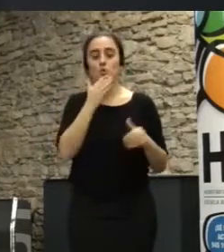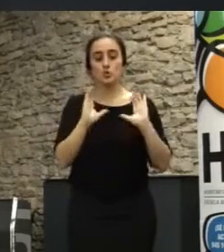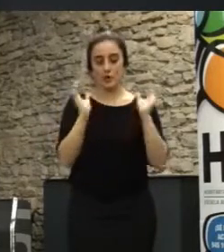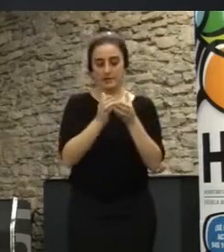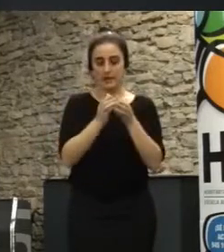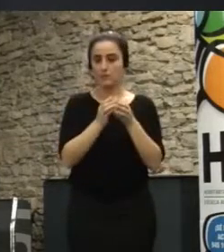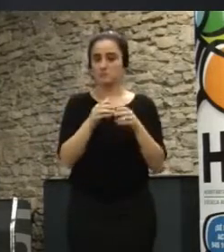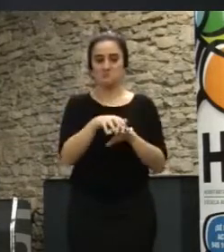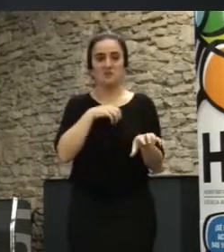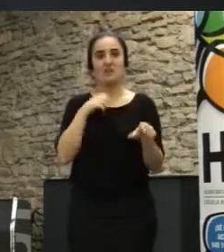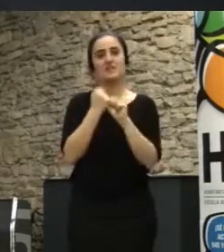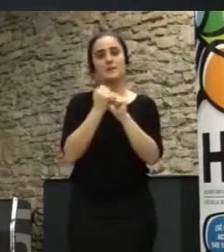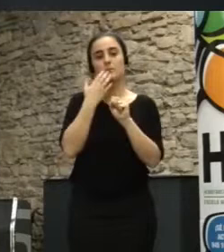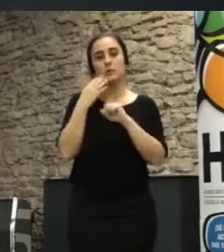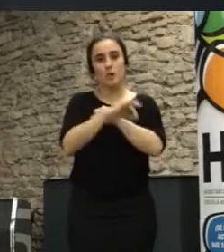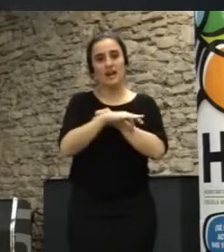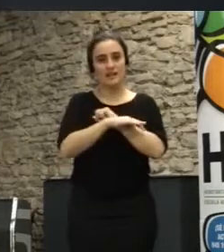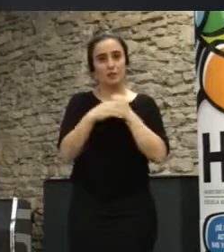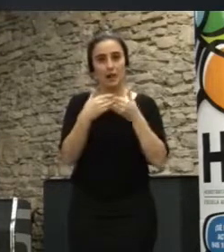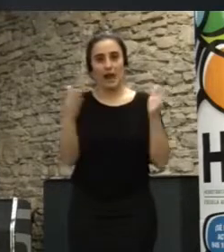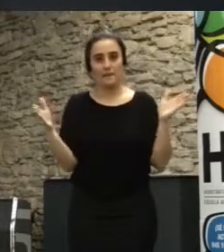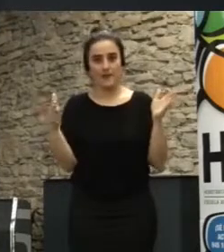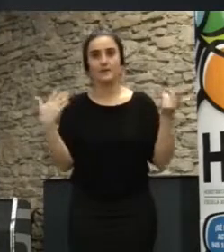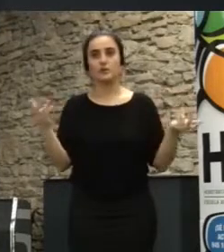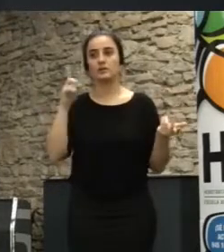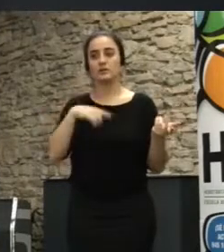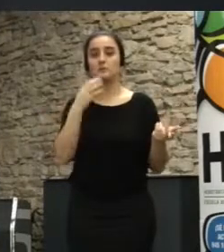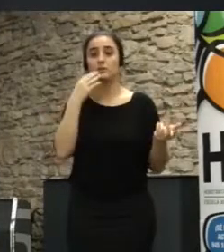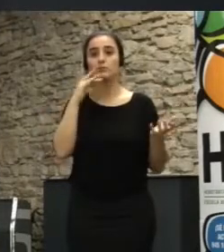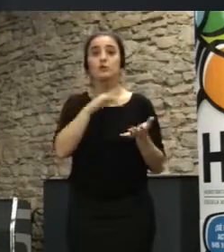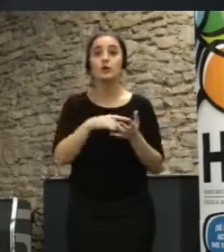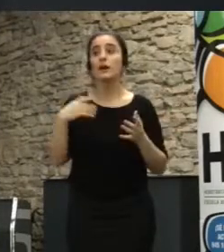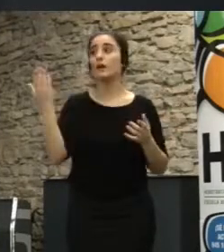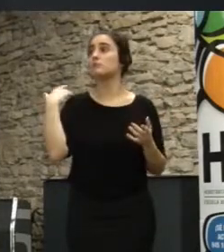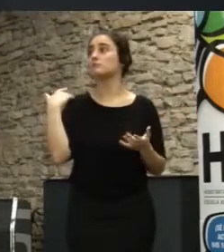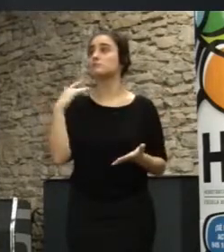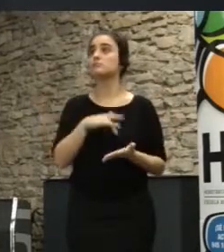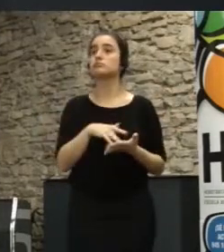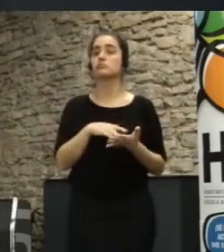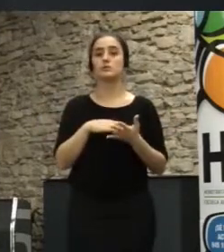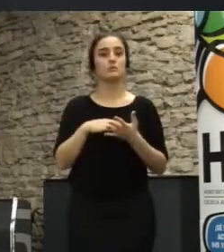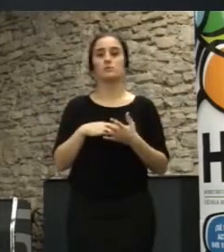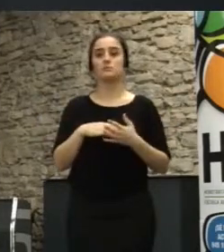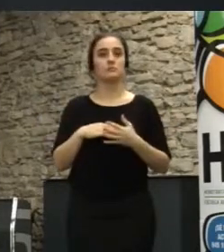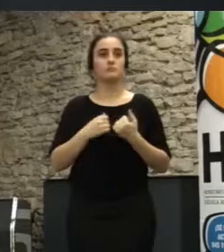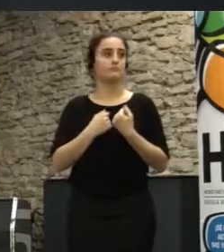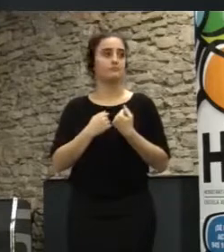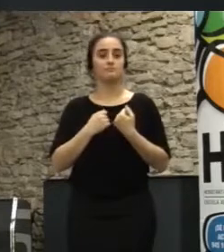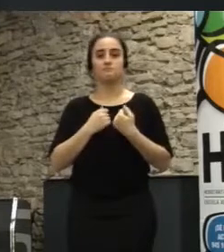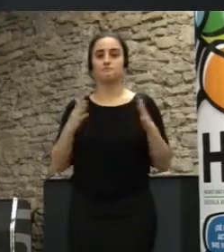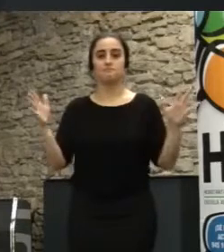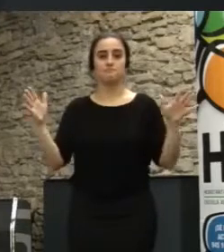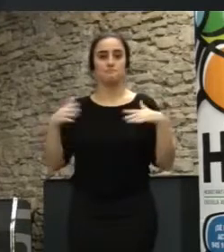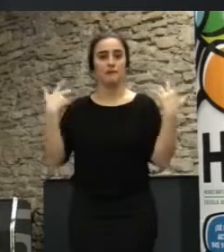en arquitectura abierta y fue un poco también en esta burbuja que estalló en este ladrillazo en esta